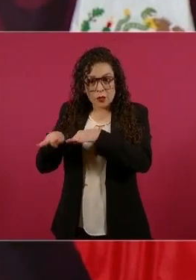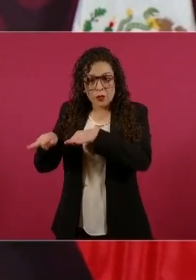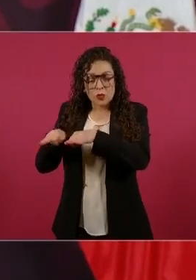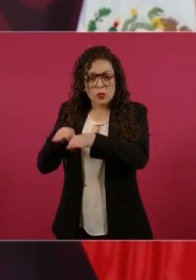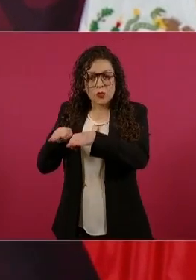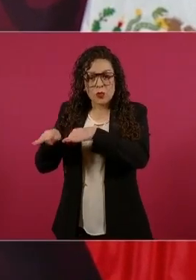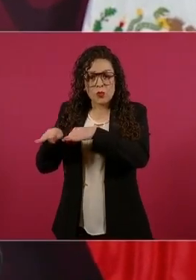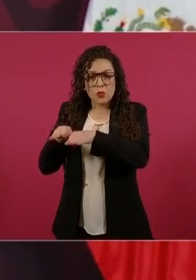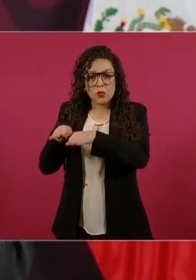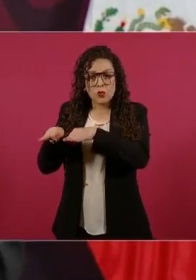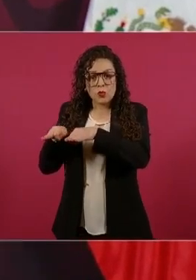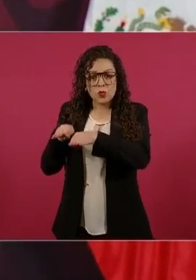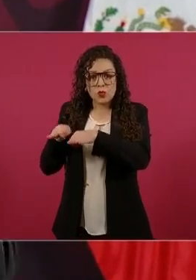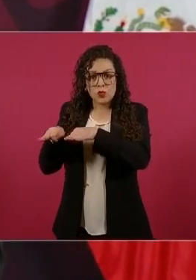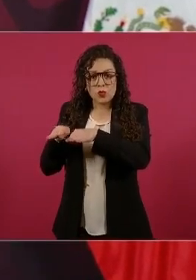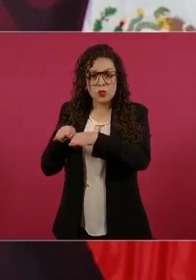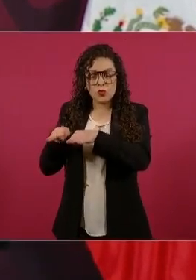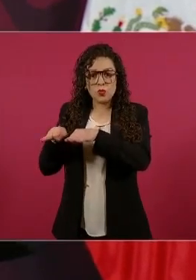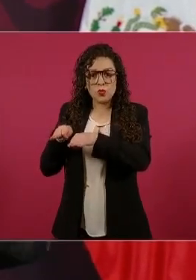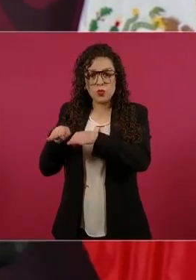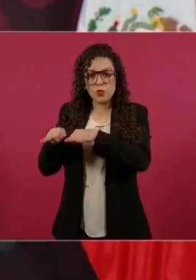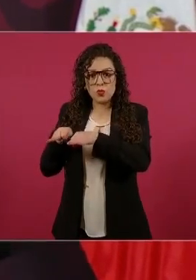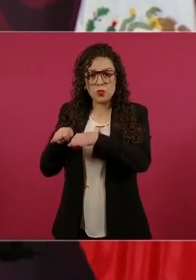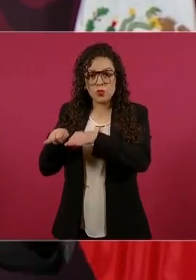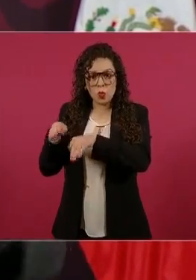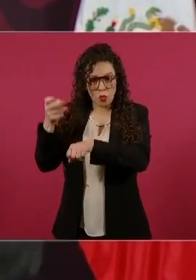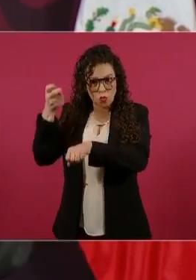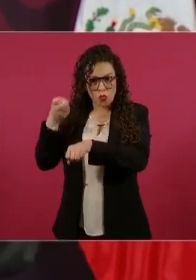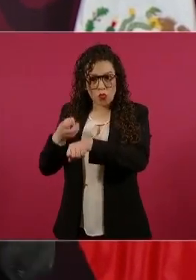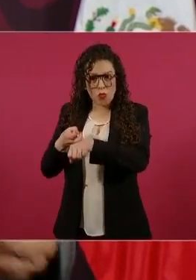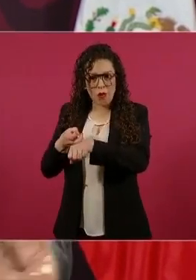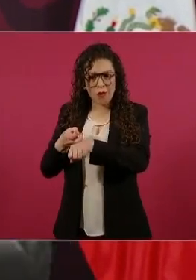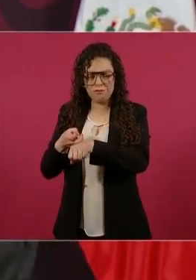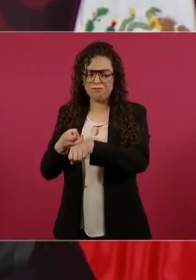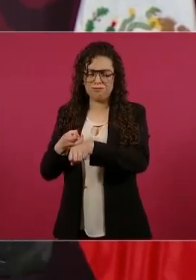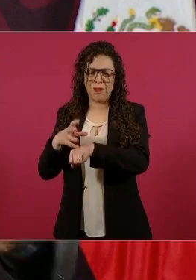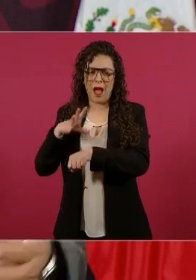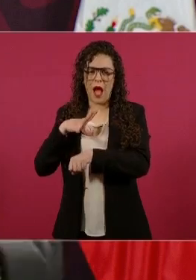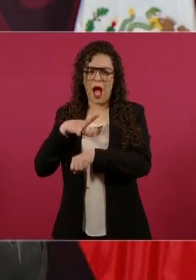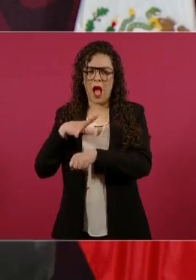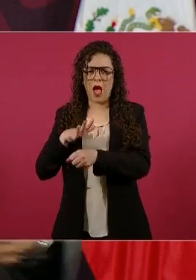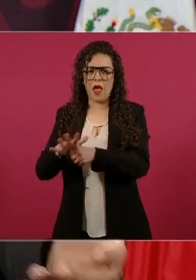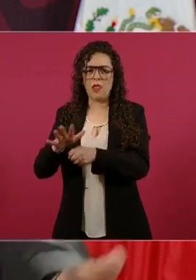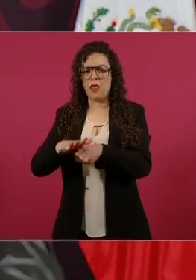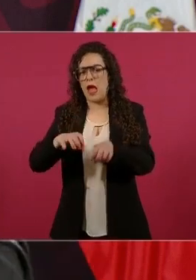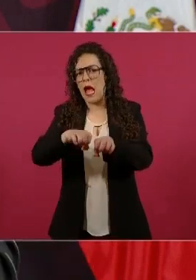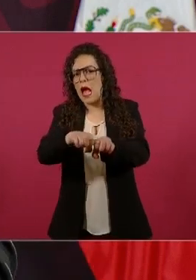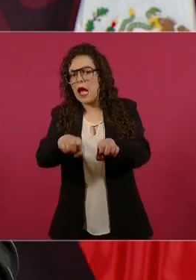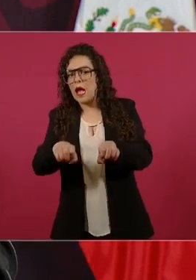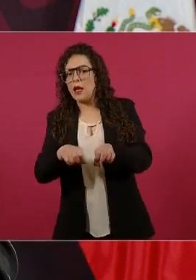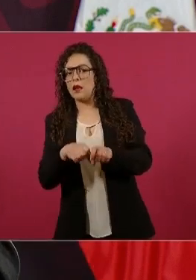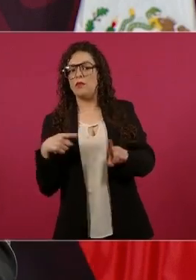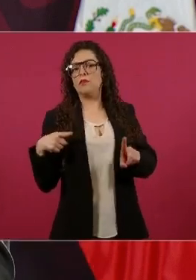los magistrados, los ministros tienen sus asesores. Entonces, ¿quiénes hacen los proyectos